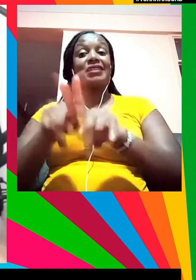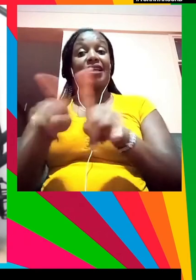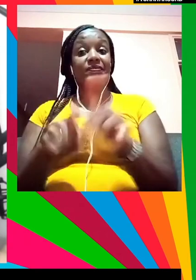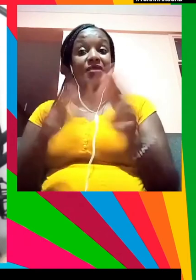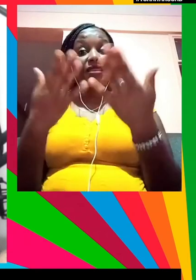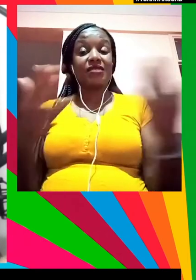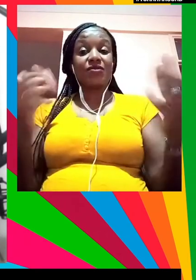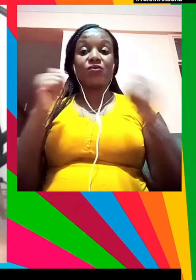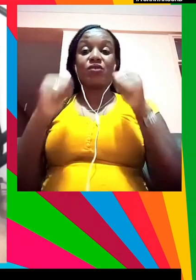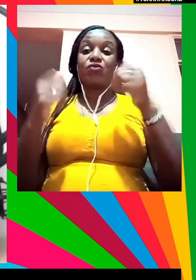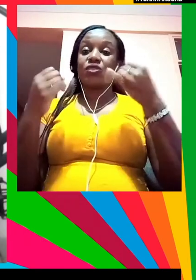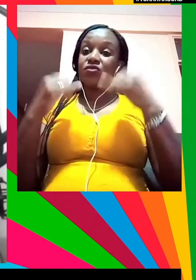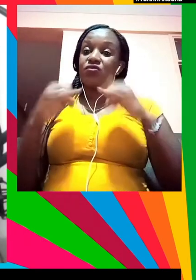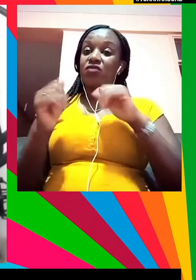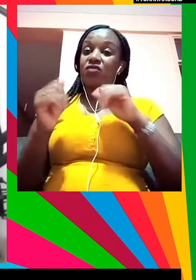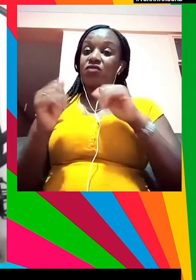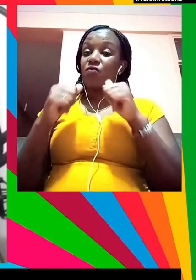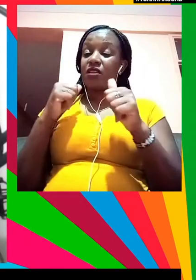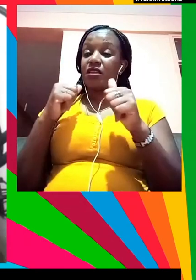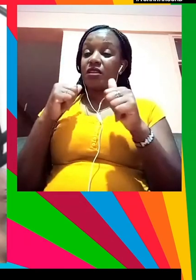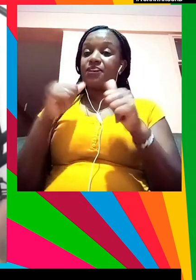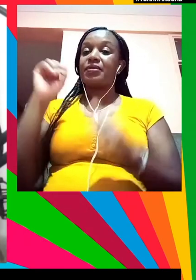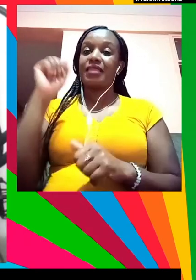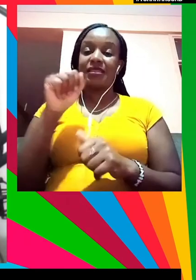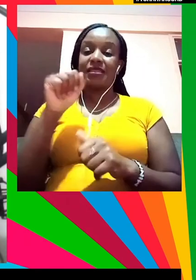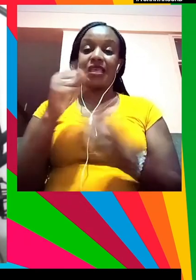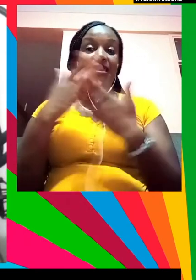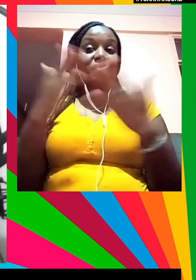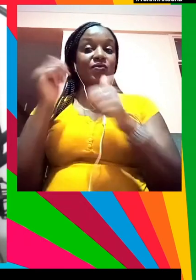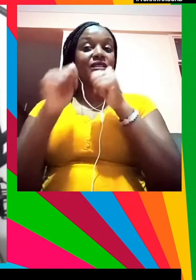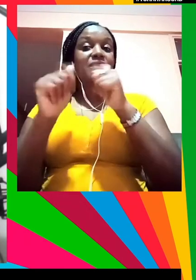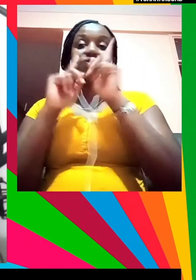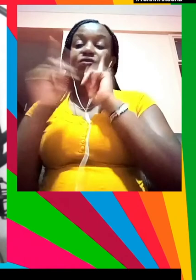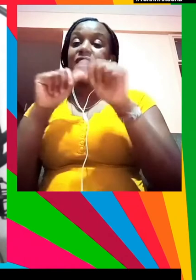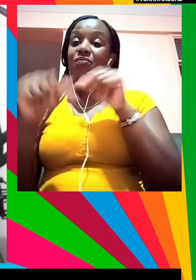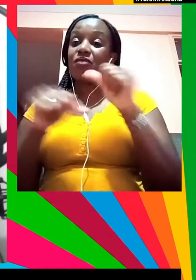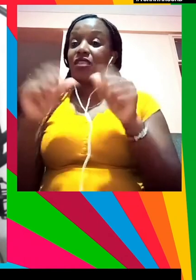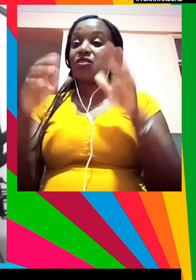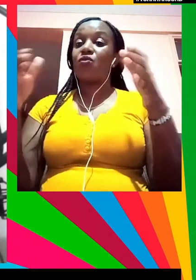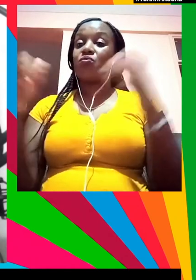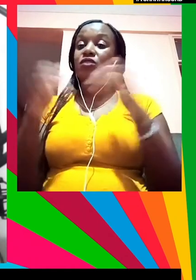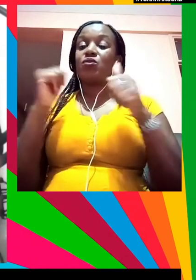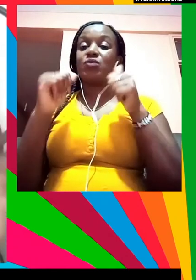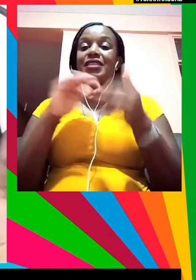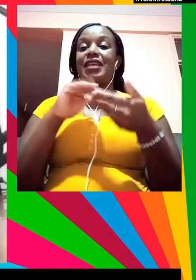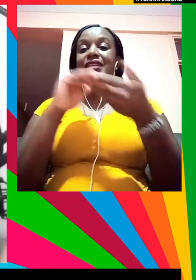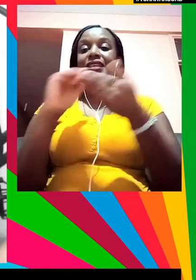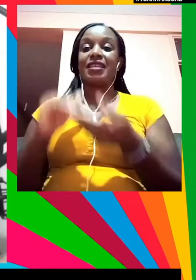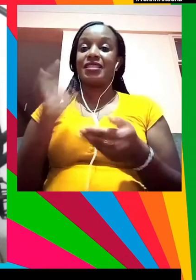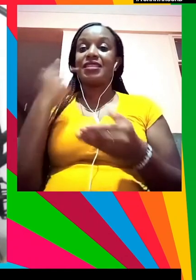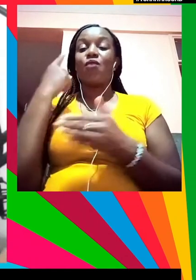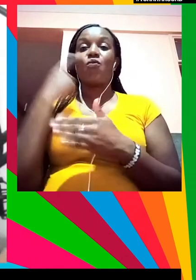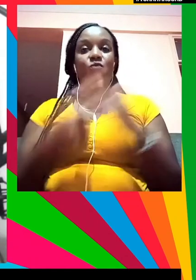y eso refuerza las cosas de las que queremos escapar en este curso de lo que hablo y con las comunidades con las que lo hablo